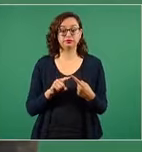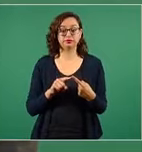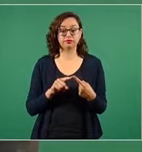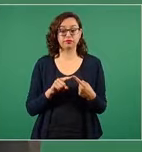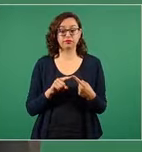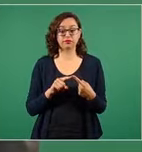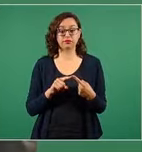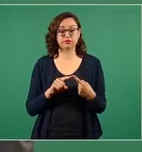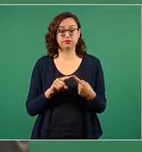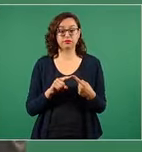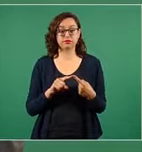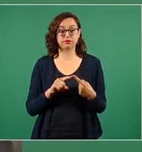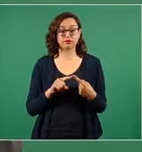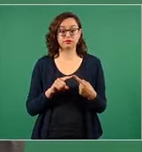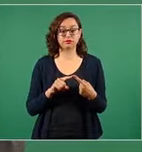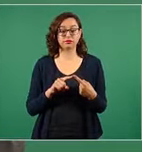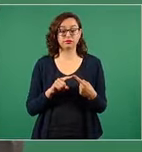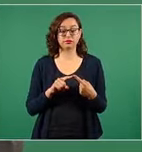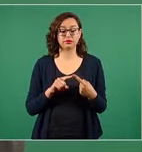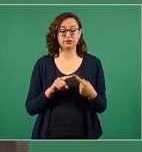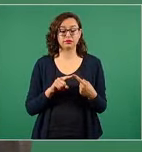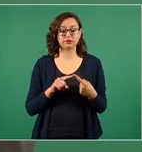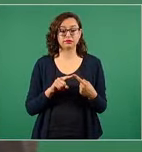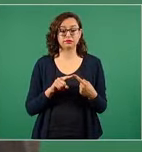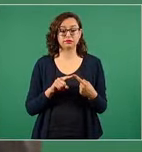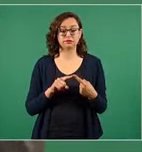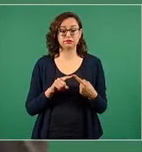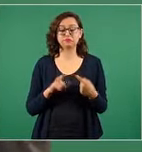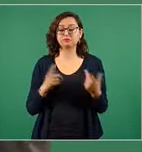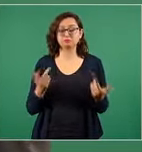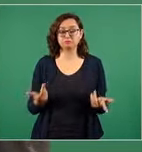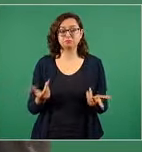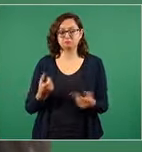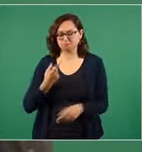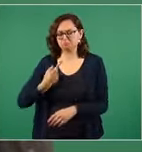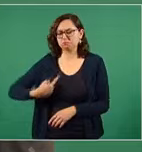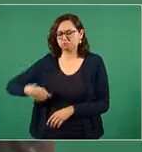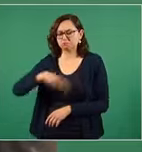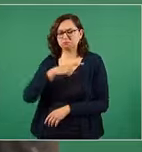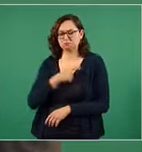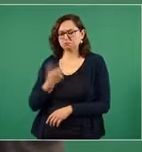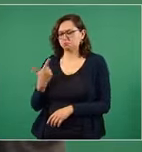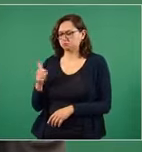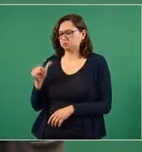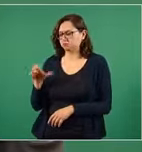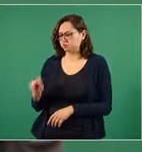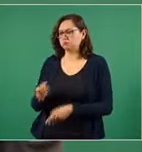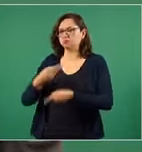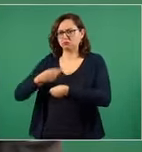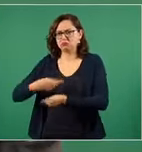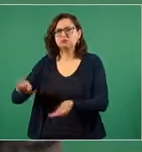si se tiene que hacer el abasto esto